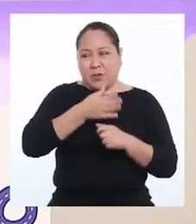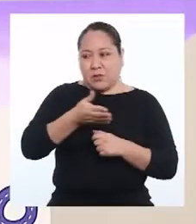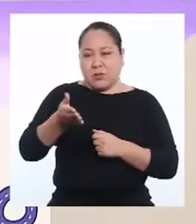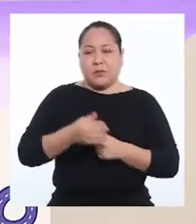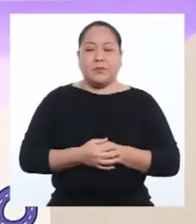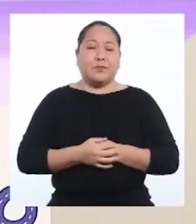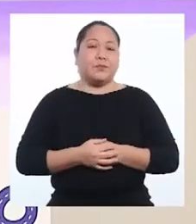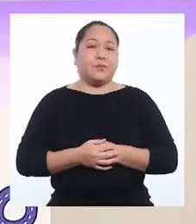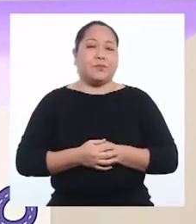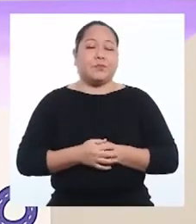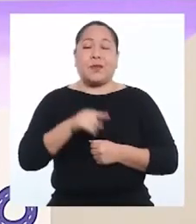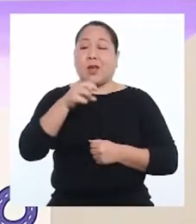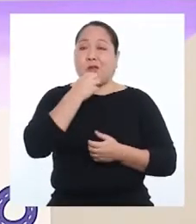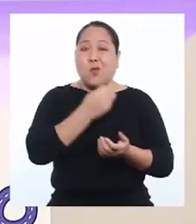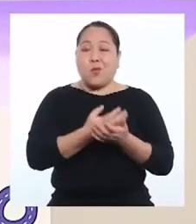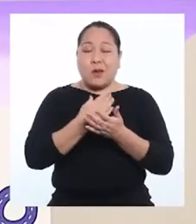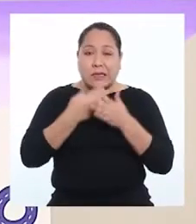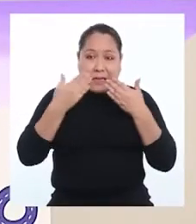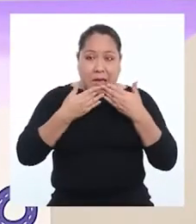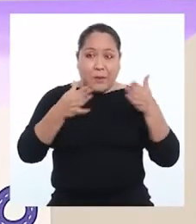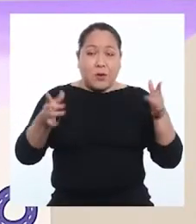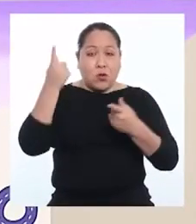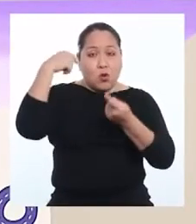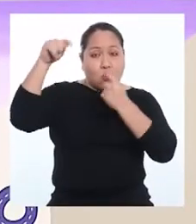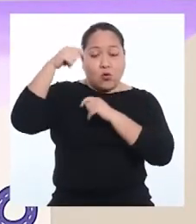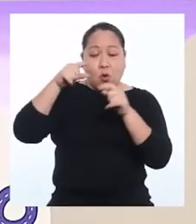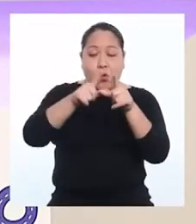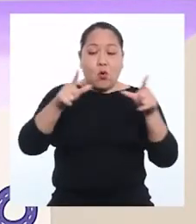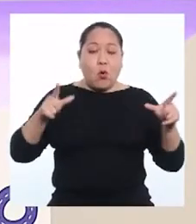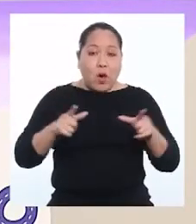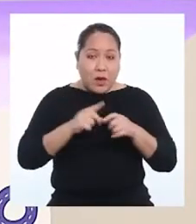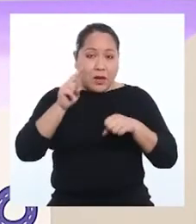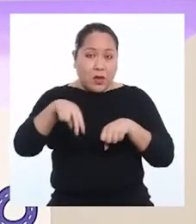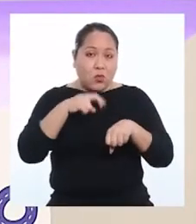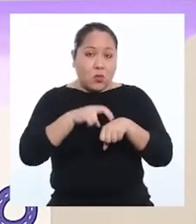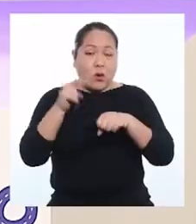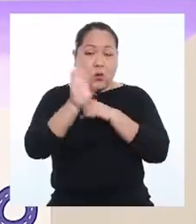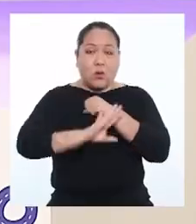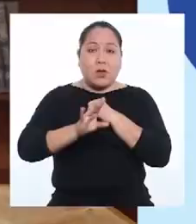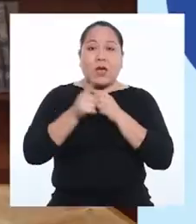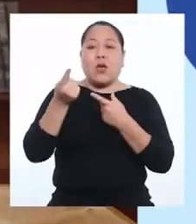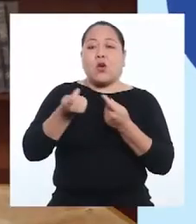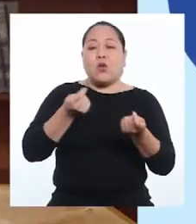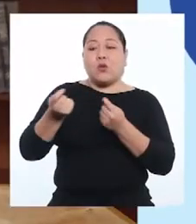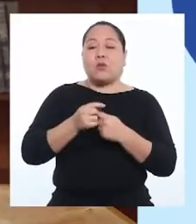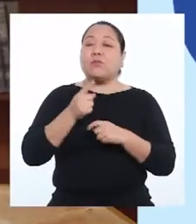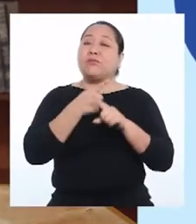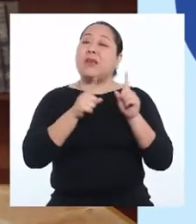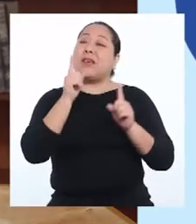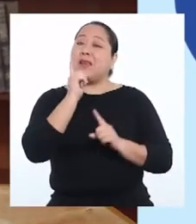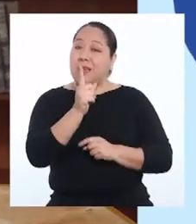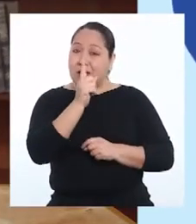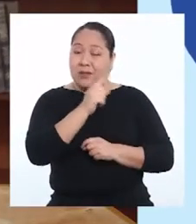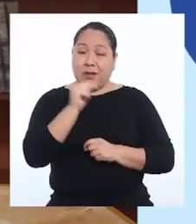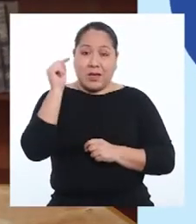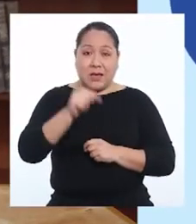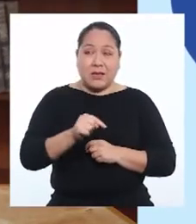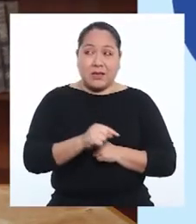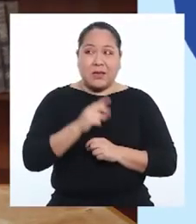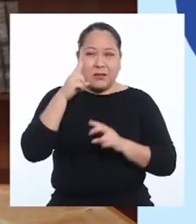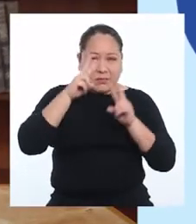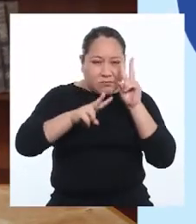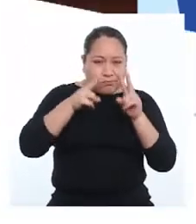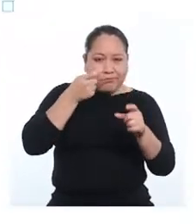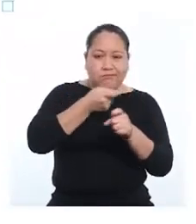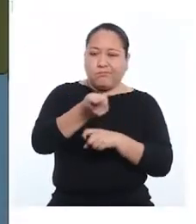Lo bueno es que la apertura turística a las áreas naturales protegidas es controlada. Aún así, éstas se ven